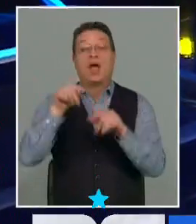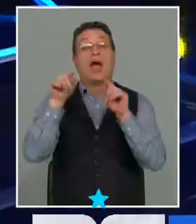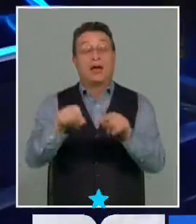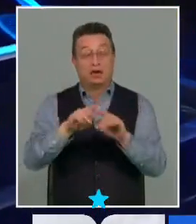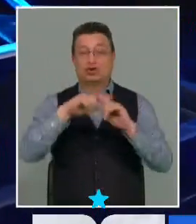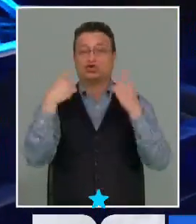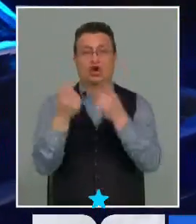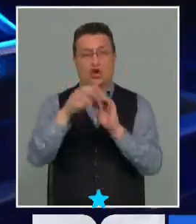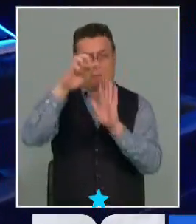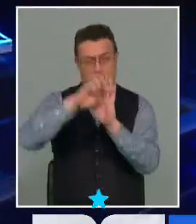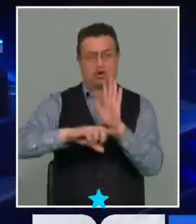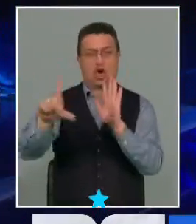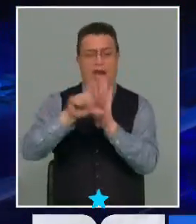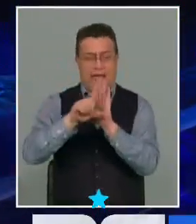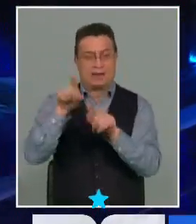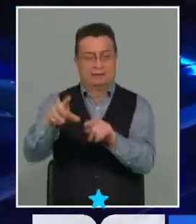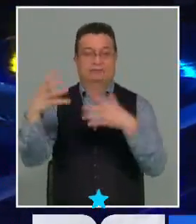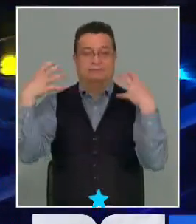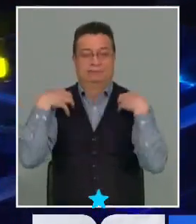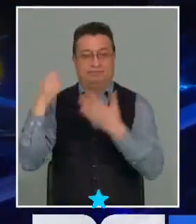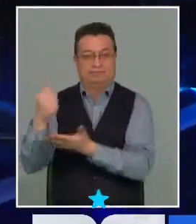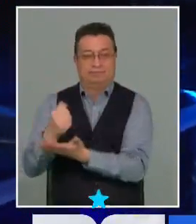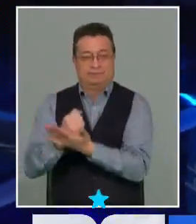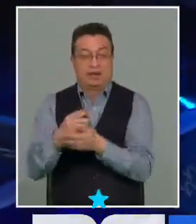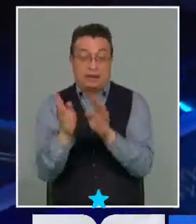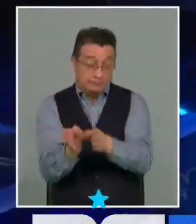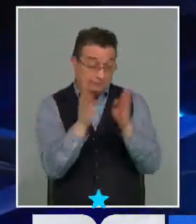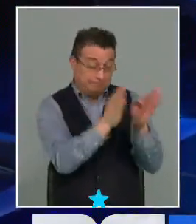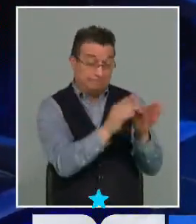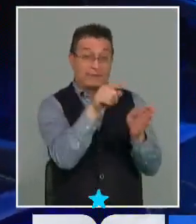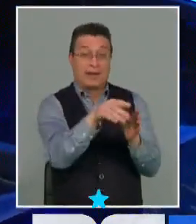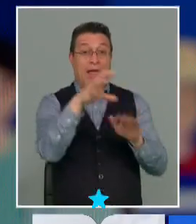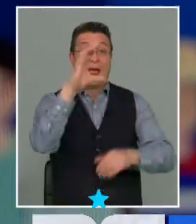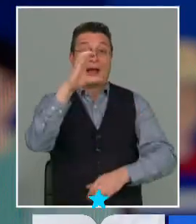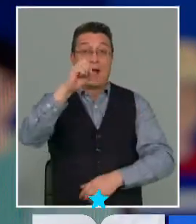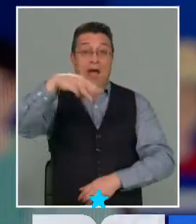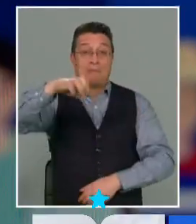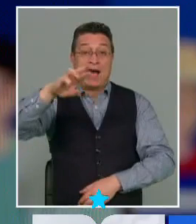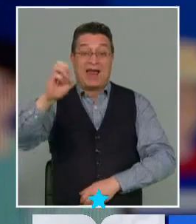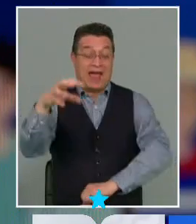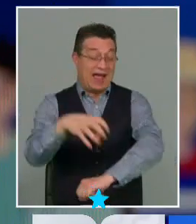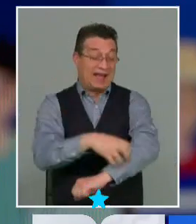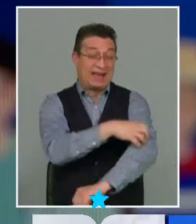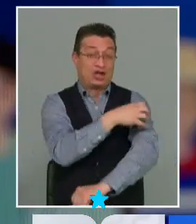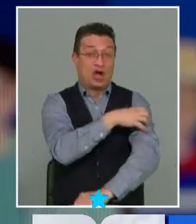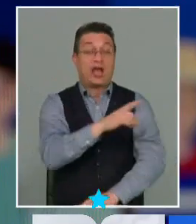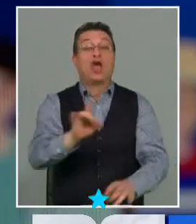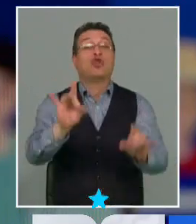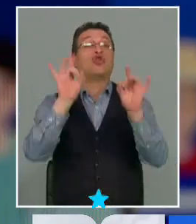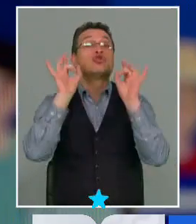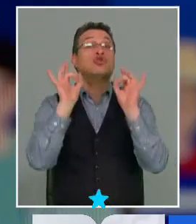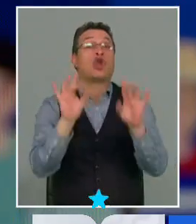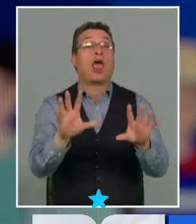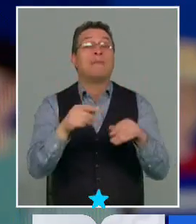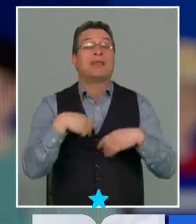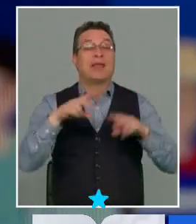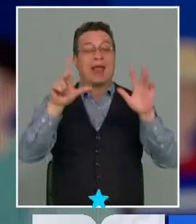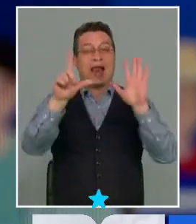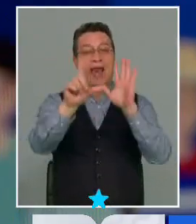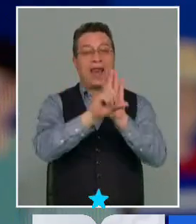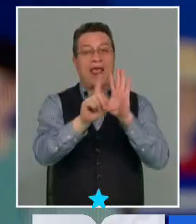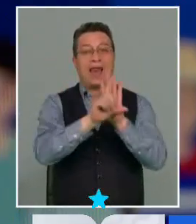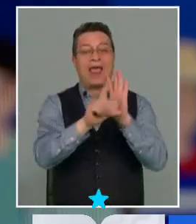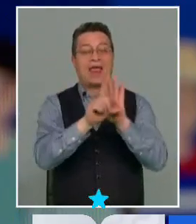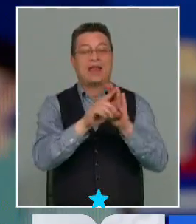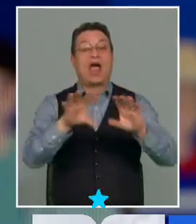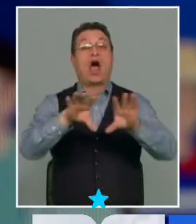proyectos de ley que se vayan a tramitar. Mientras que la Cámara de las Regiones solamente es lo que tiene que ver con las leyes de acuerdo